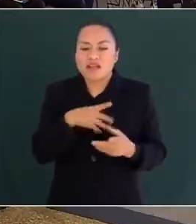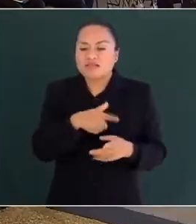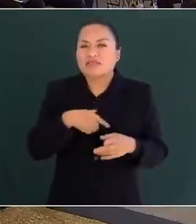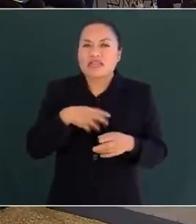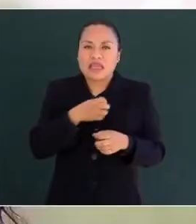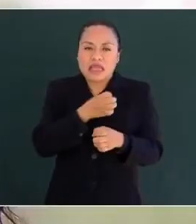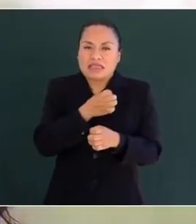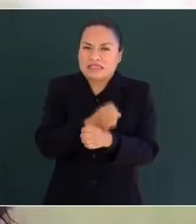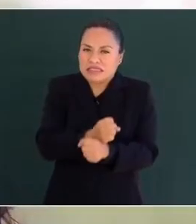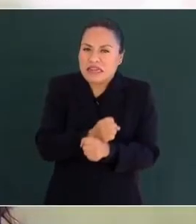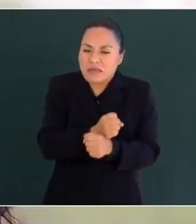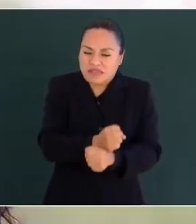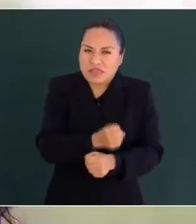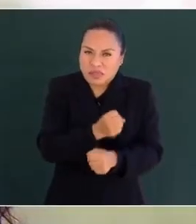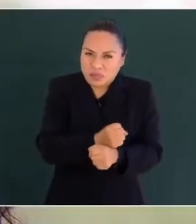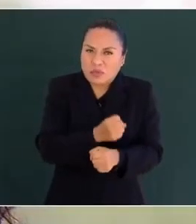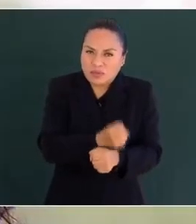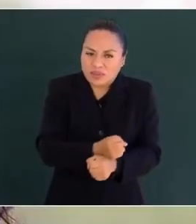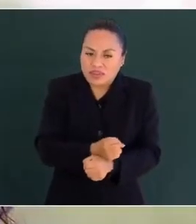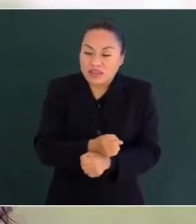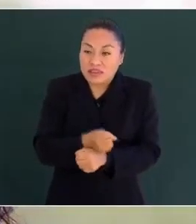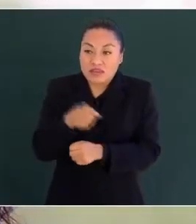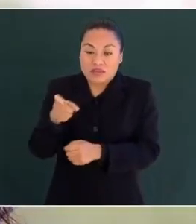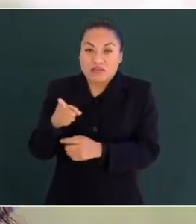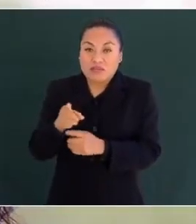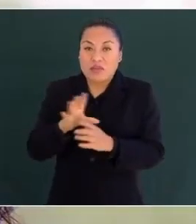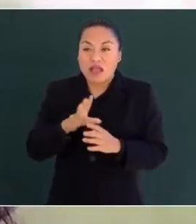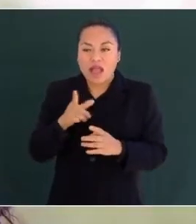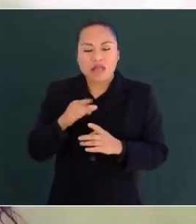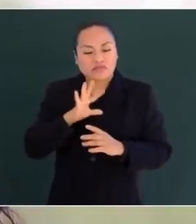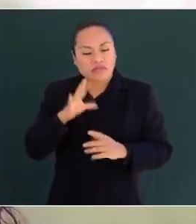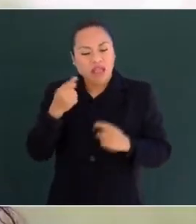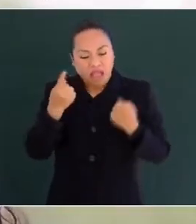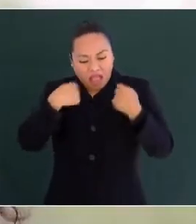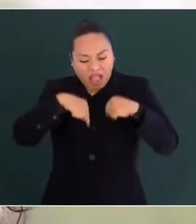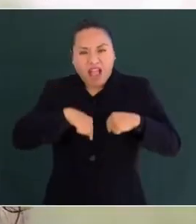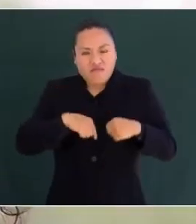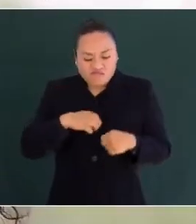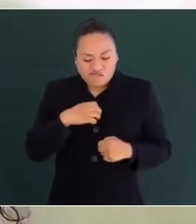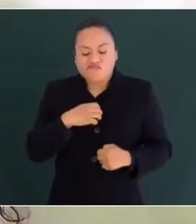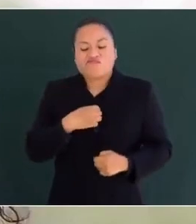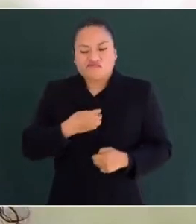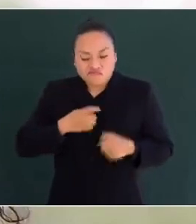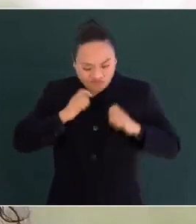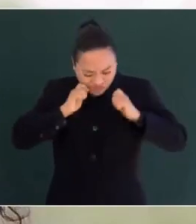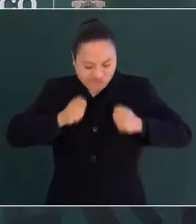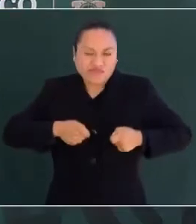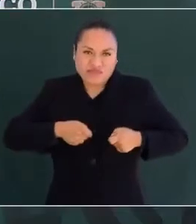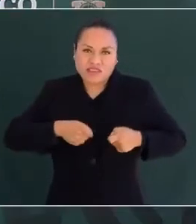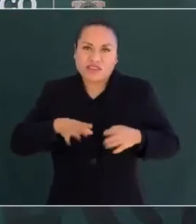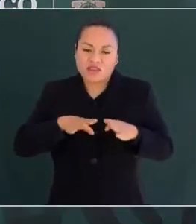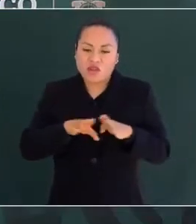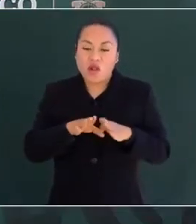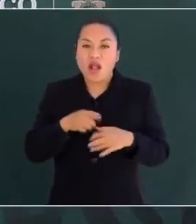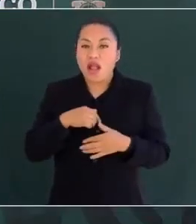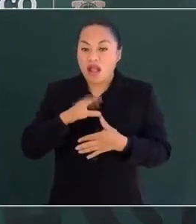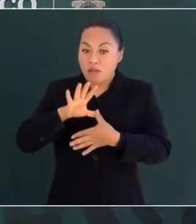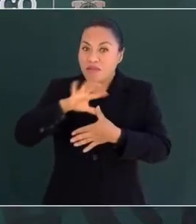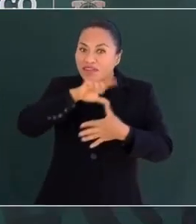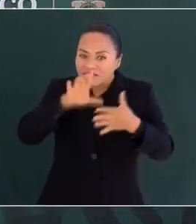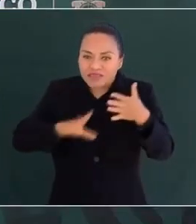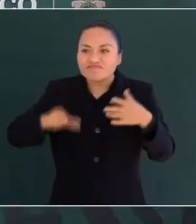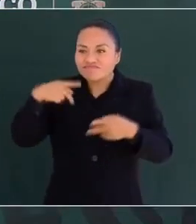esclavitud, pero si entra en conferencia consigo mismo, conocerá que siendo americano ha obrado mal,